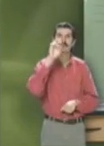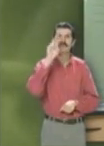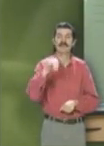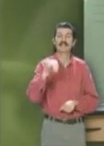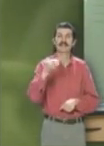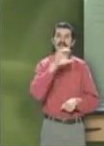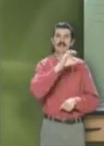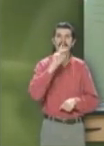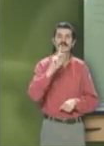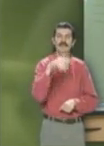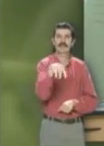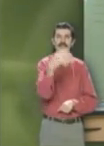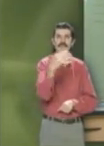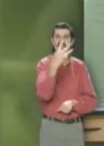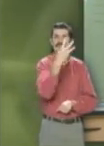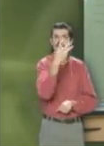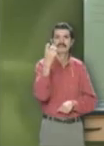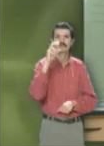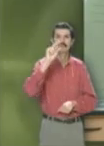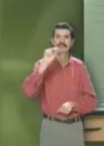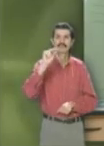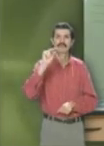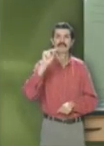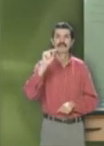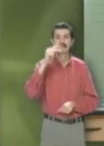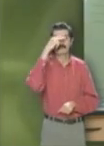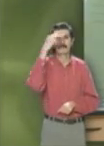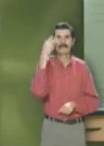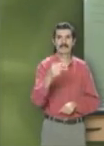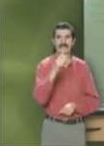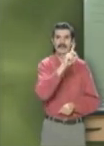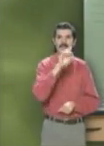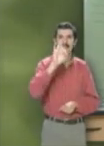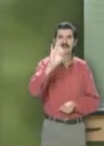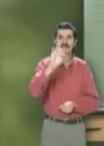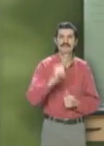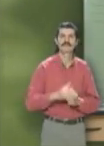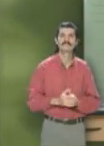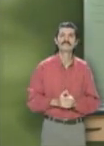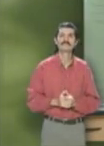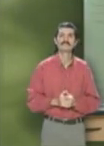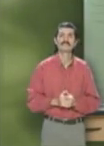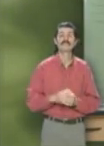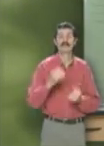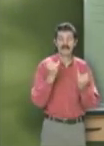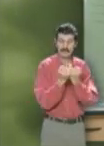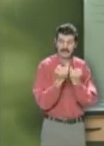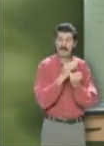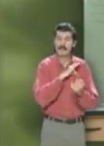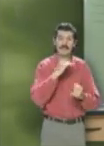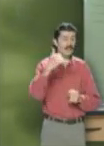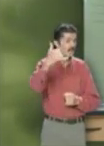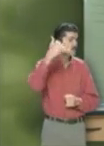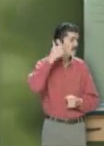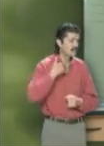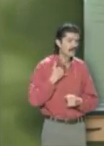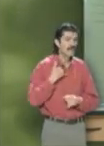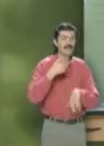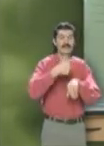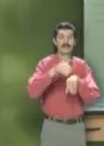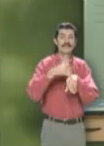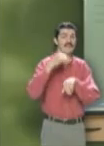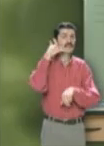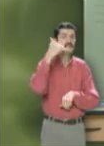Código postal 14380 en México, Distrito Federal. También puede llamarnos.